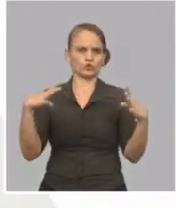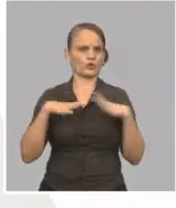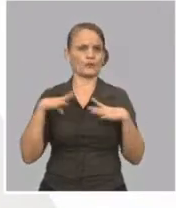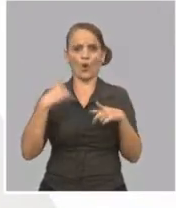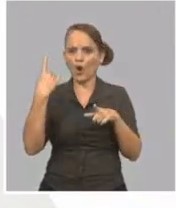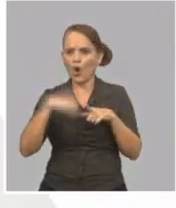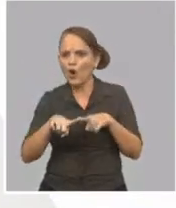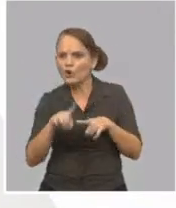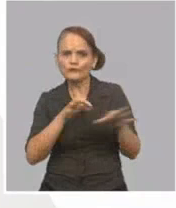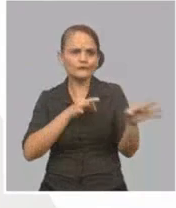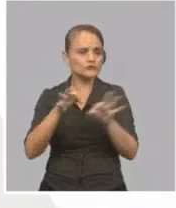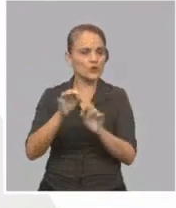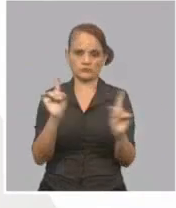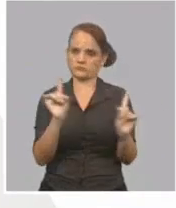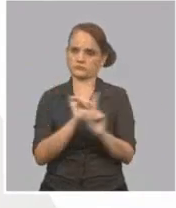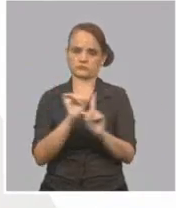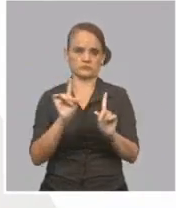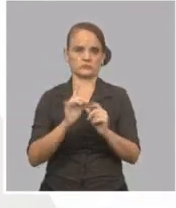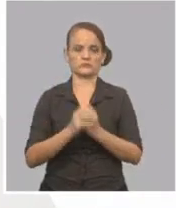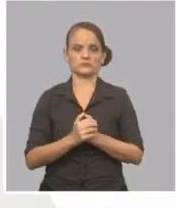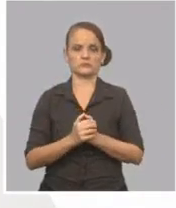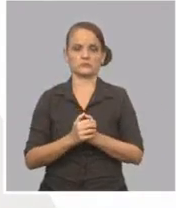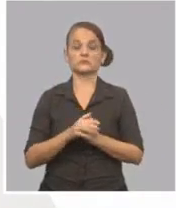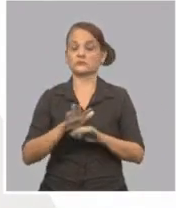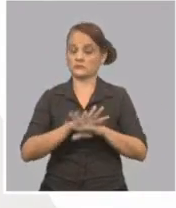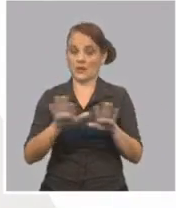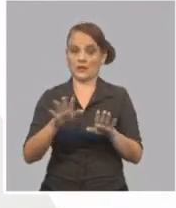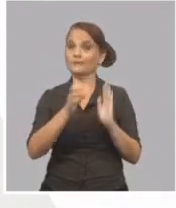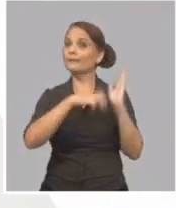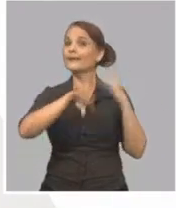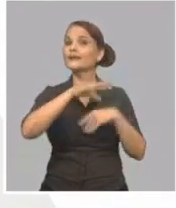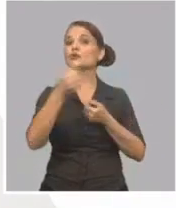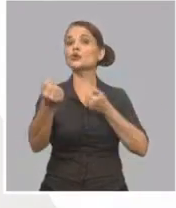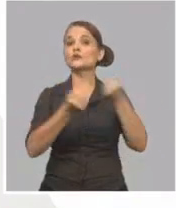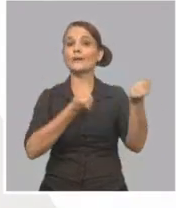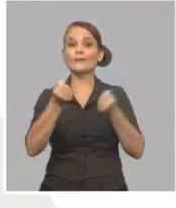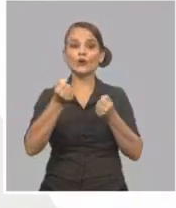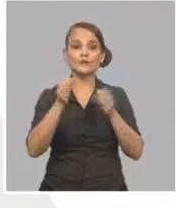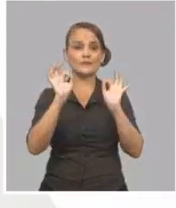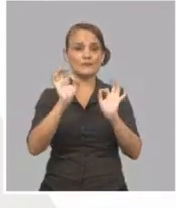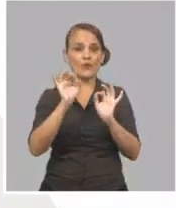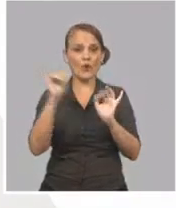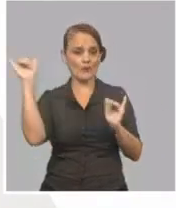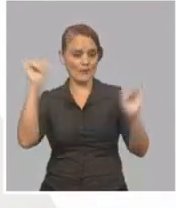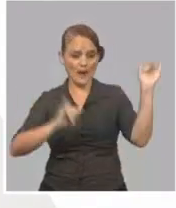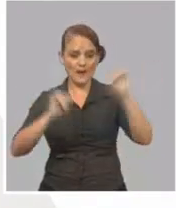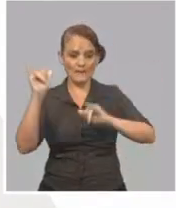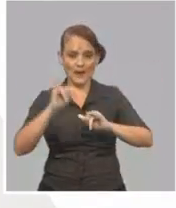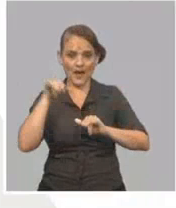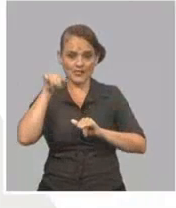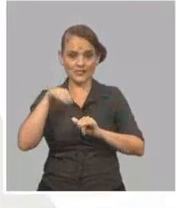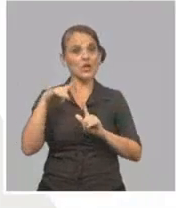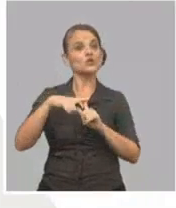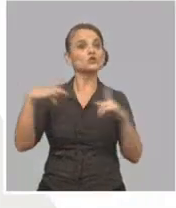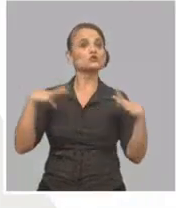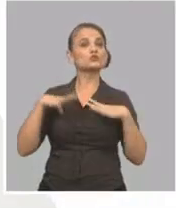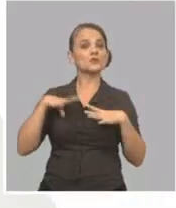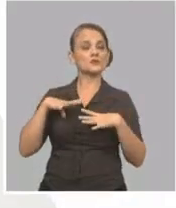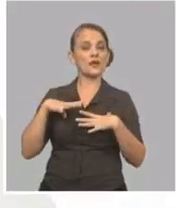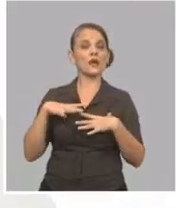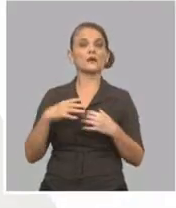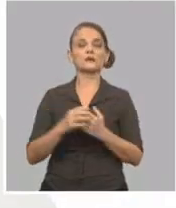que, como explicó el ministro de Transporte, a partir de ahora, en los vuelos turísticos, también no solo podrán venir